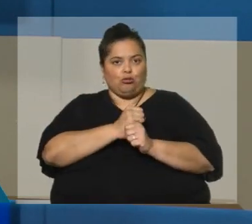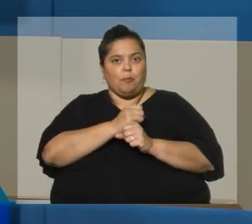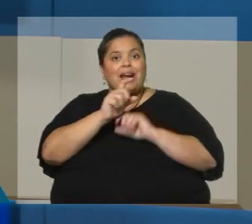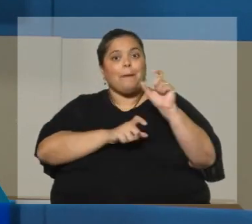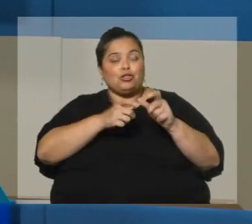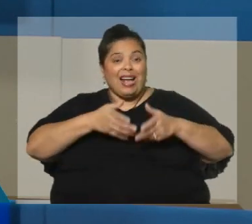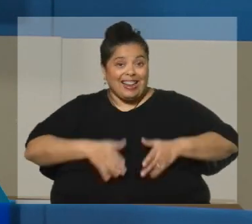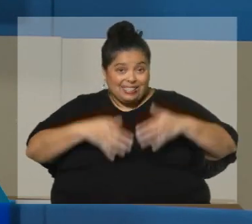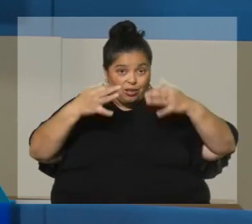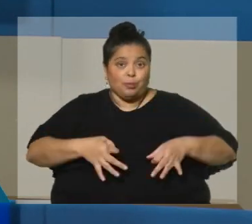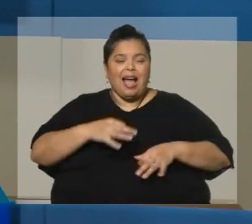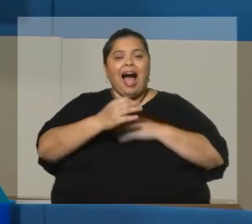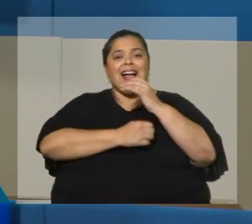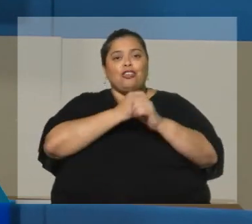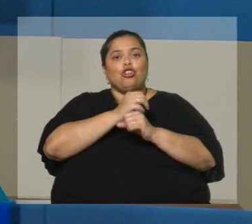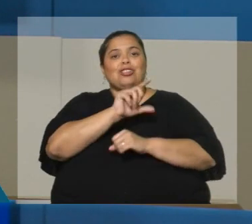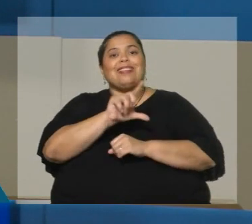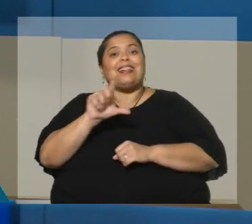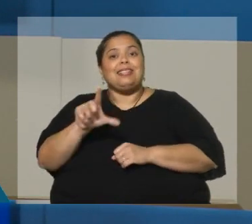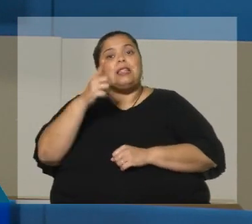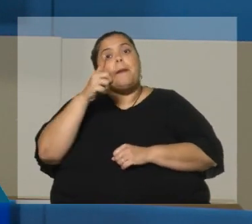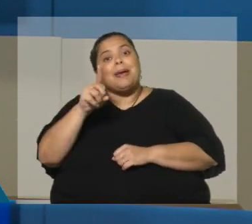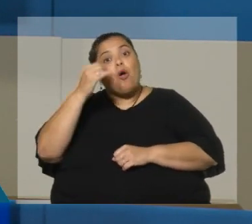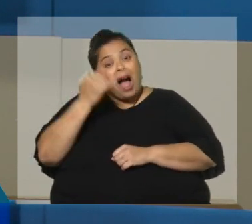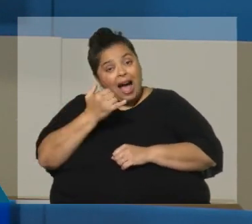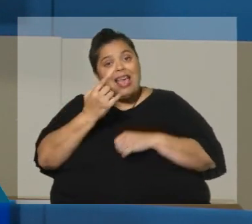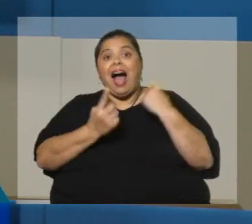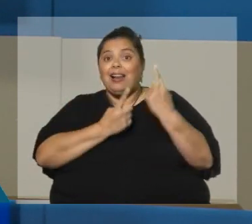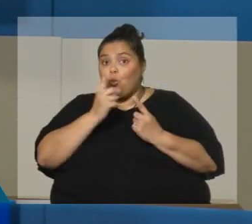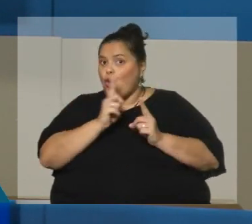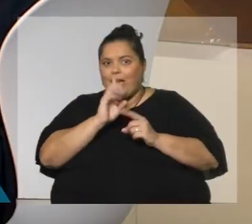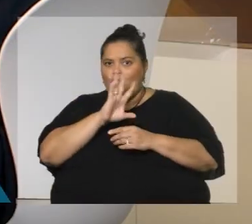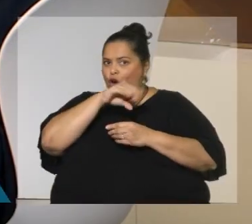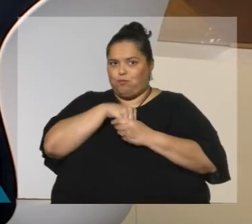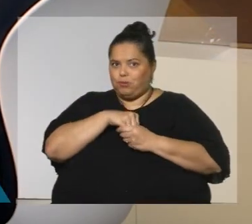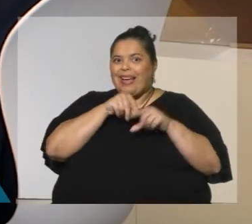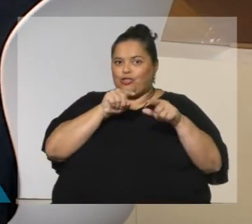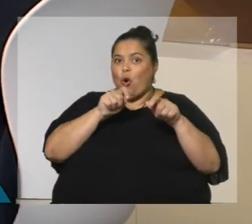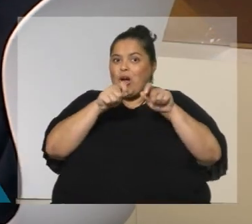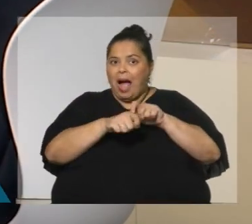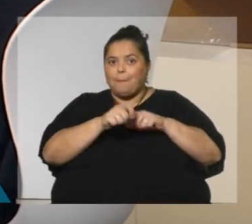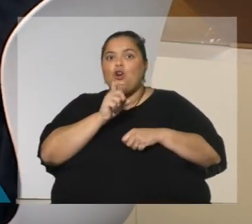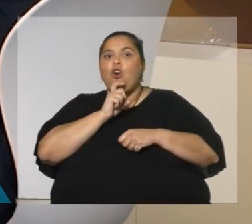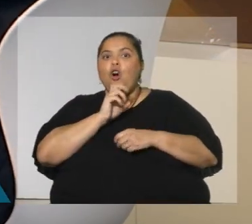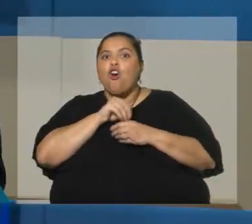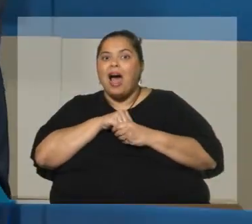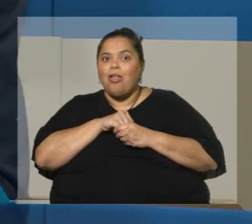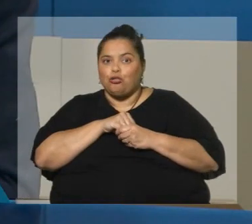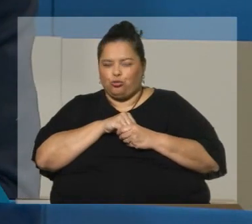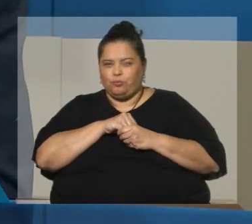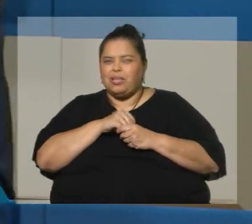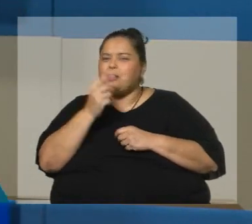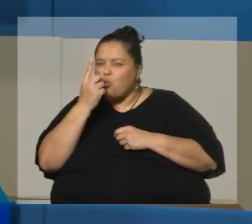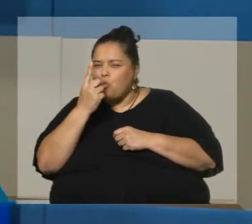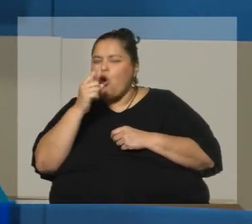77. Con excepciones, excepciones que son muy importantes. A ver, esos fueron los cambios que metió el Partido Colorado. Uno de ellos, otros